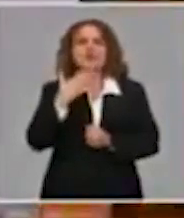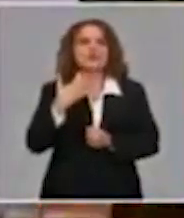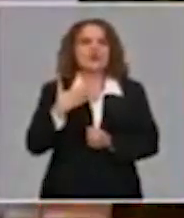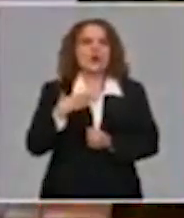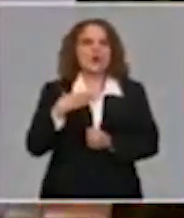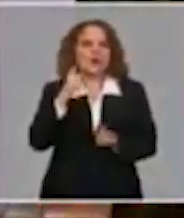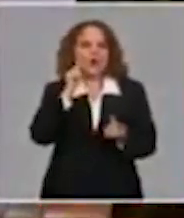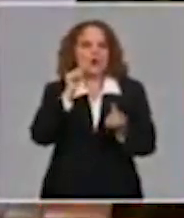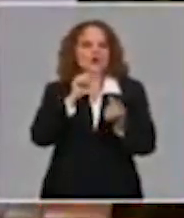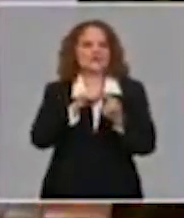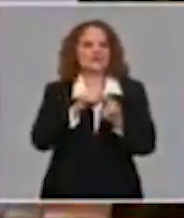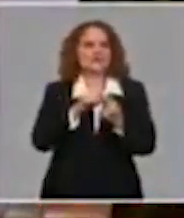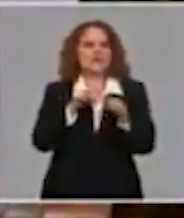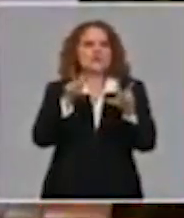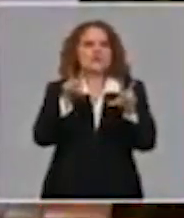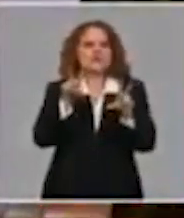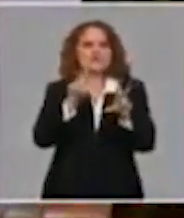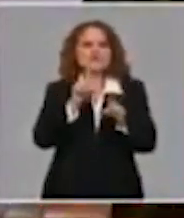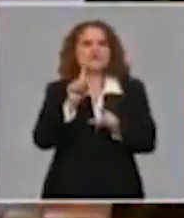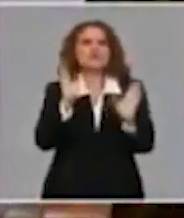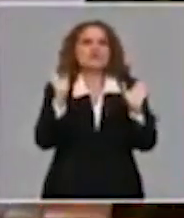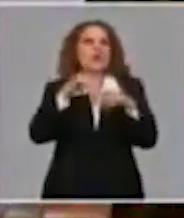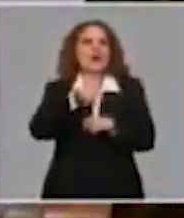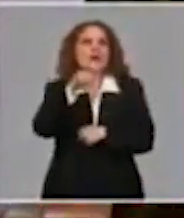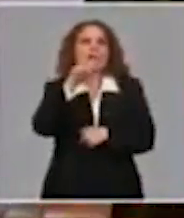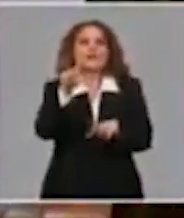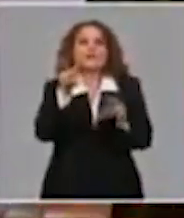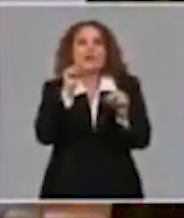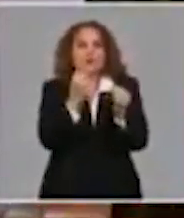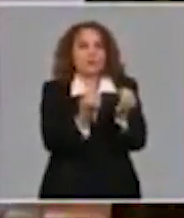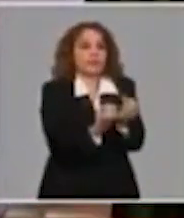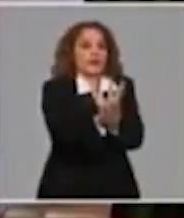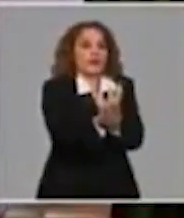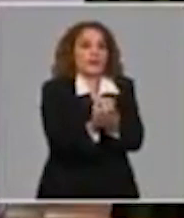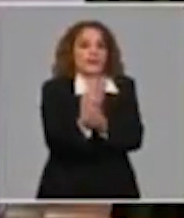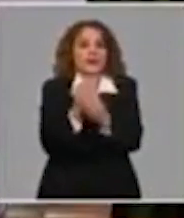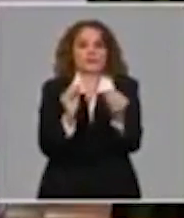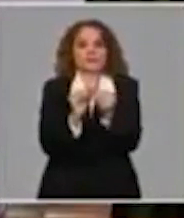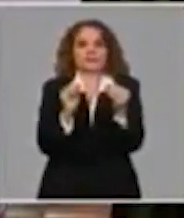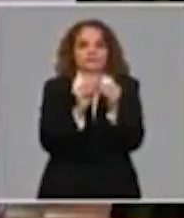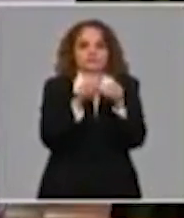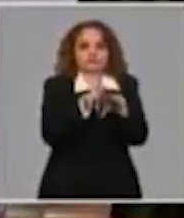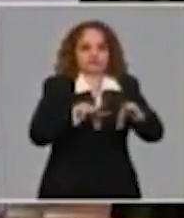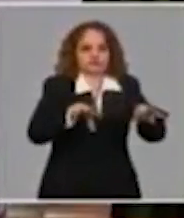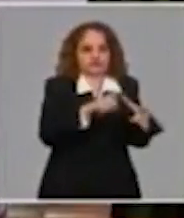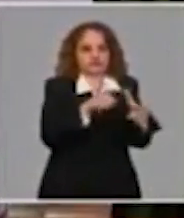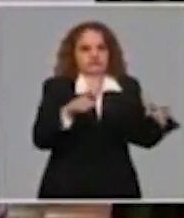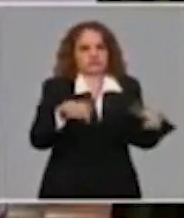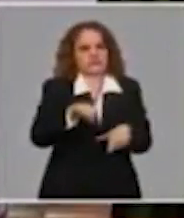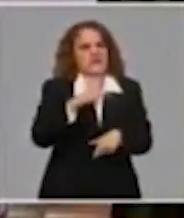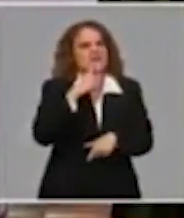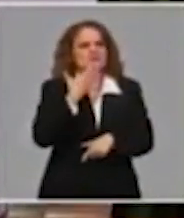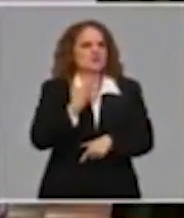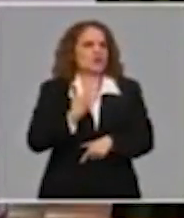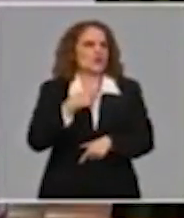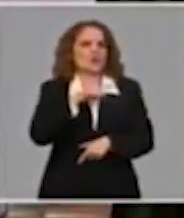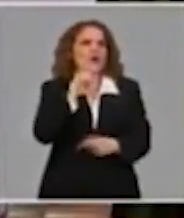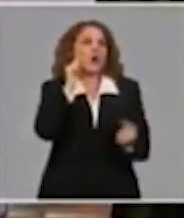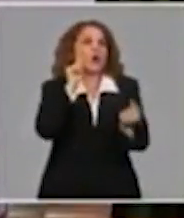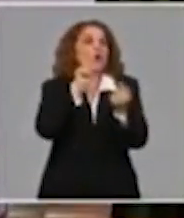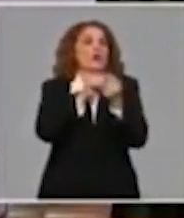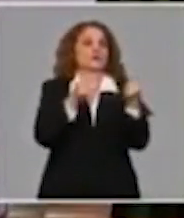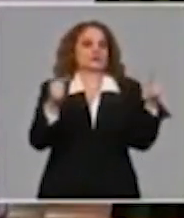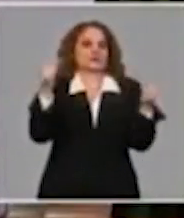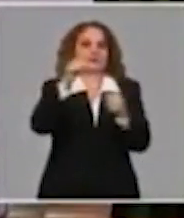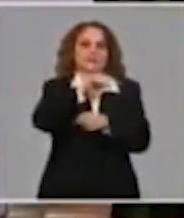existan nuevos flotes de envergadura en el país? Desarreglar todas las capacidades, yo creo que la experiencia sin lugar a duda va